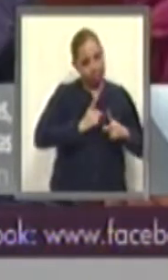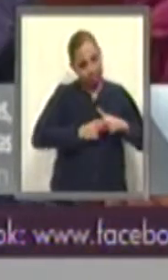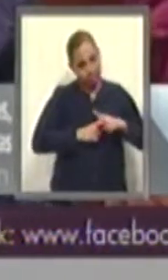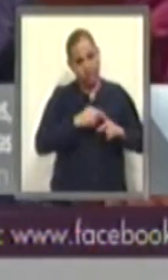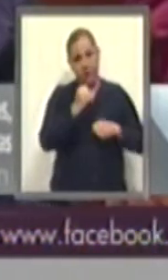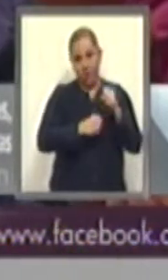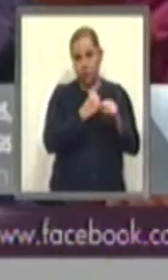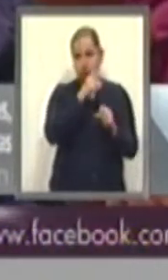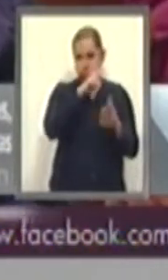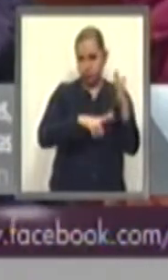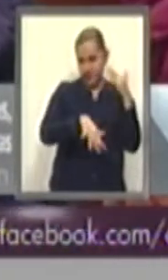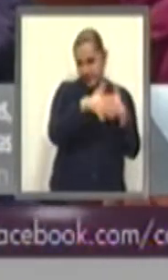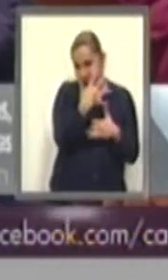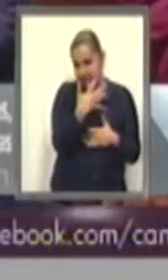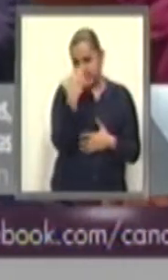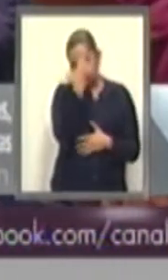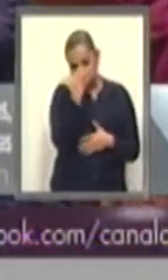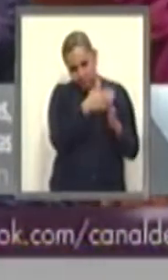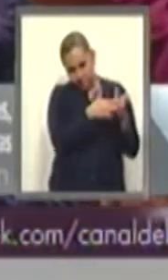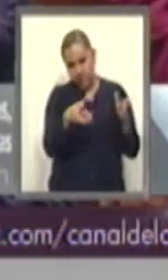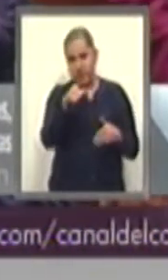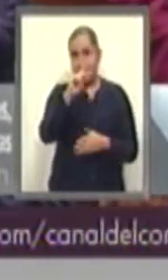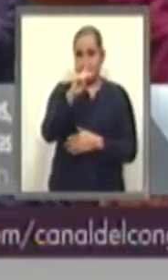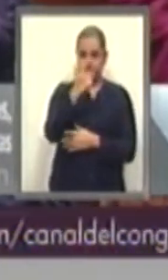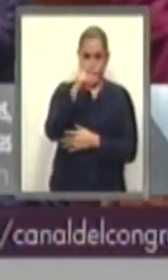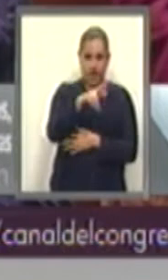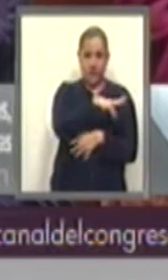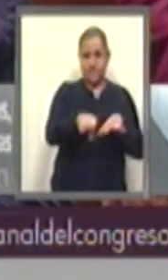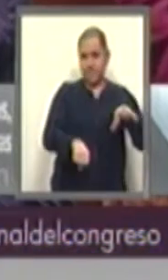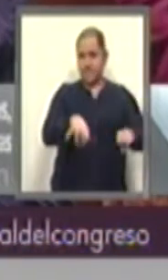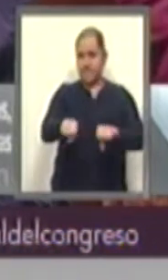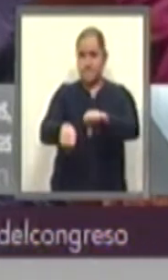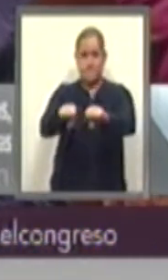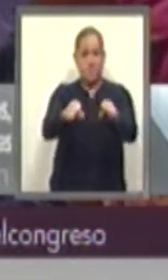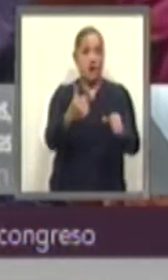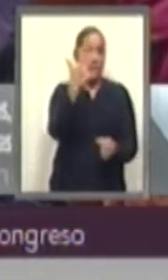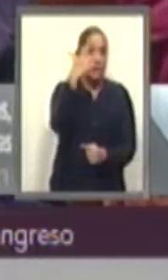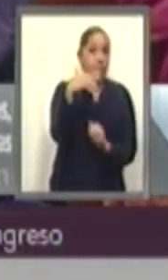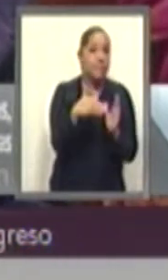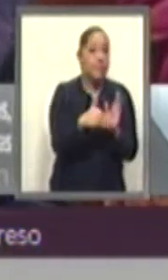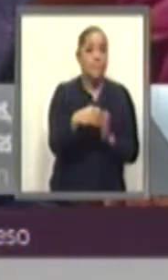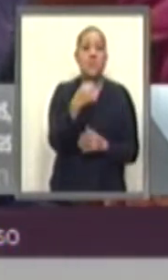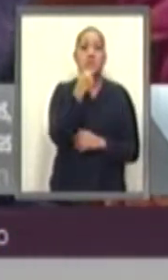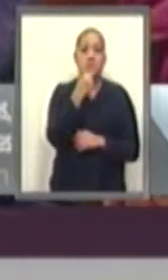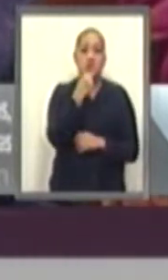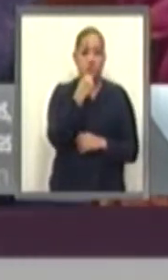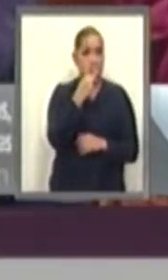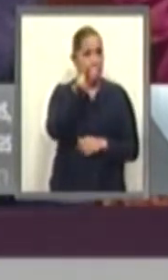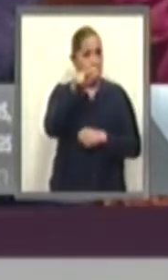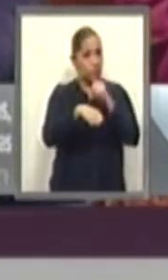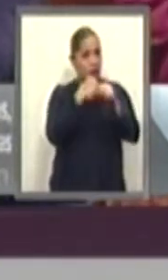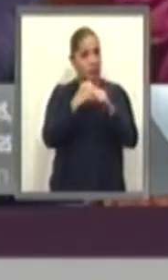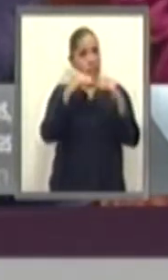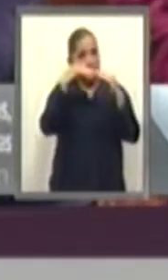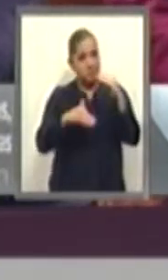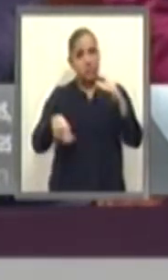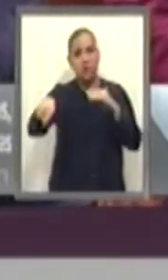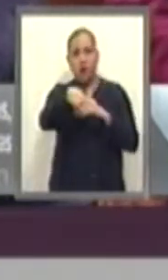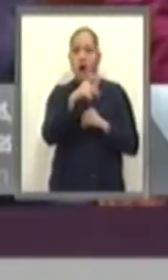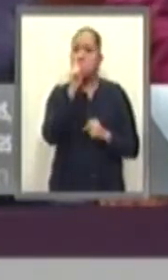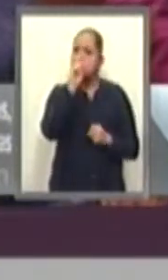Procuraduría General de la República hizo la detención de más de 7 mil niños menores involucrados en el